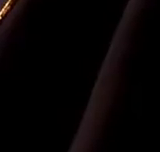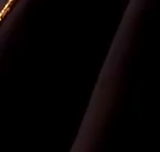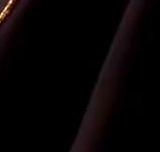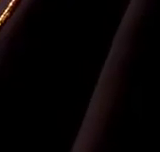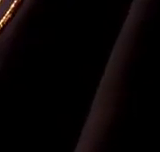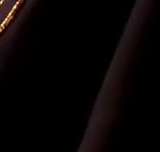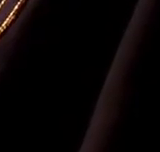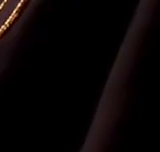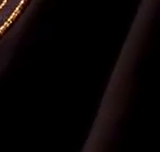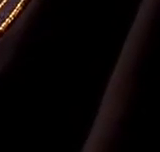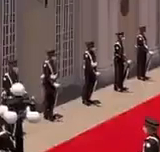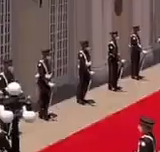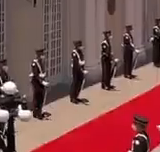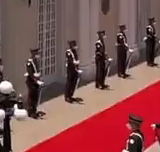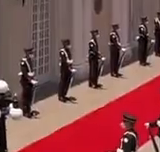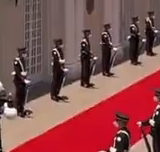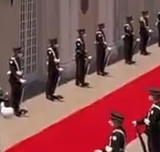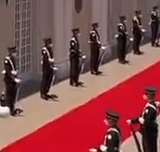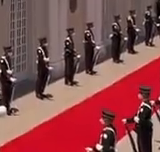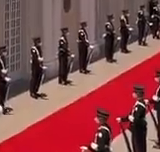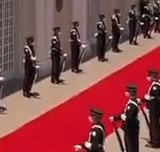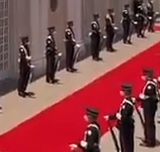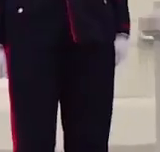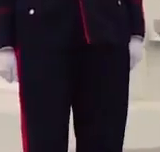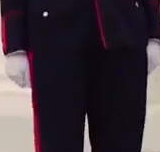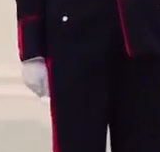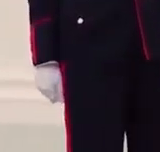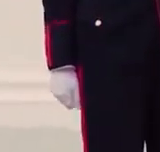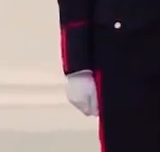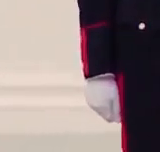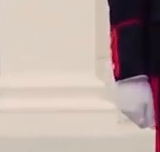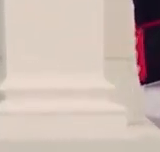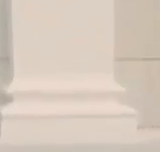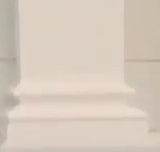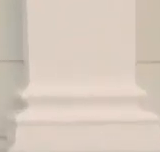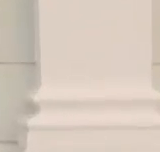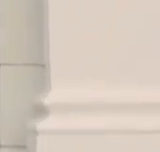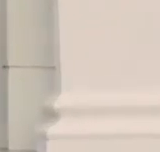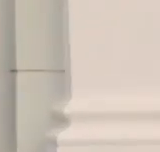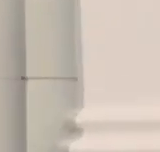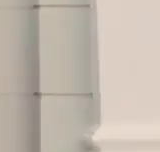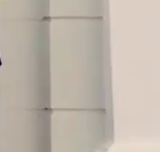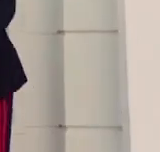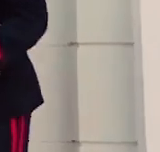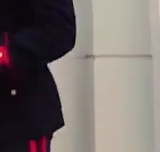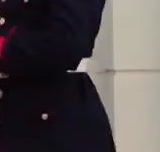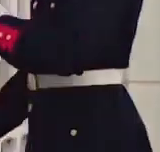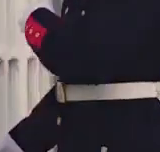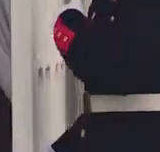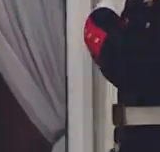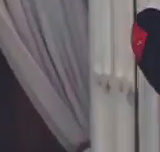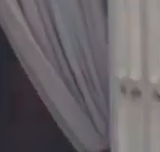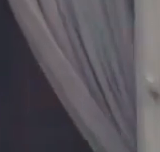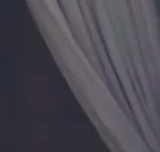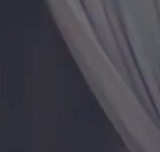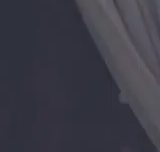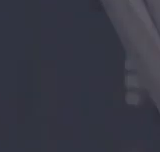A continuación se dirigirá al país Su Excelencia el Presidente de la República, Nayib Bukele.